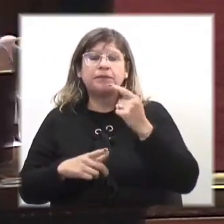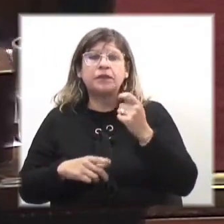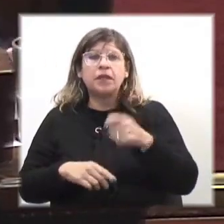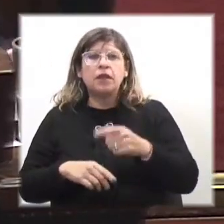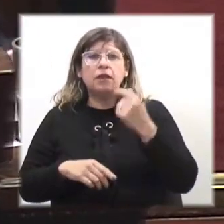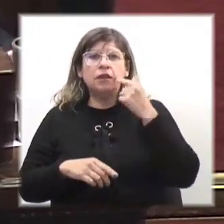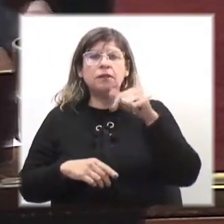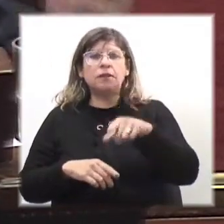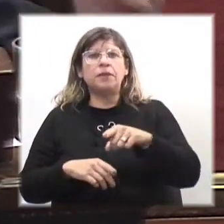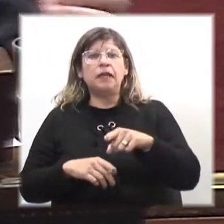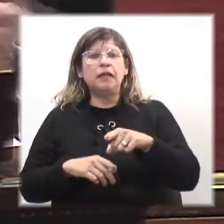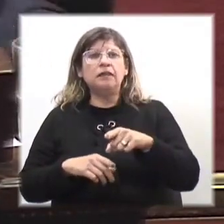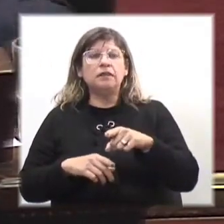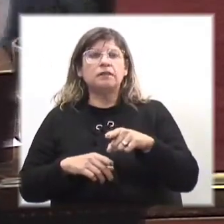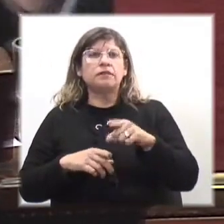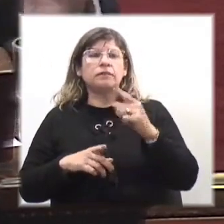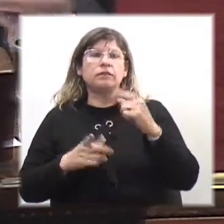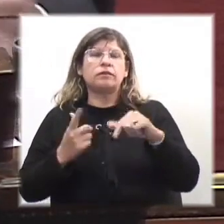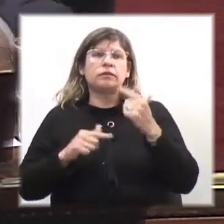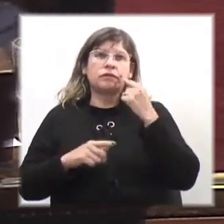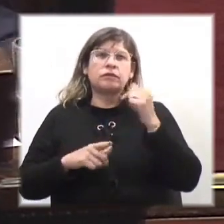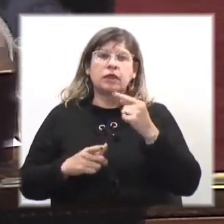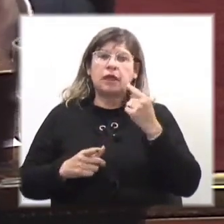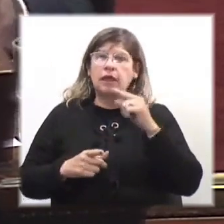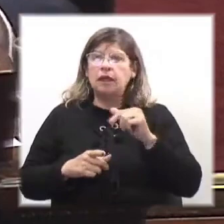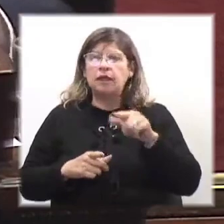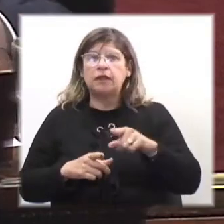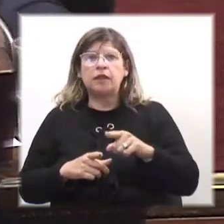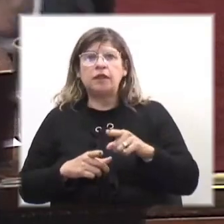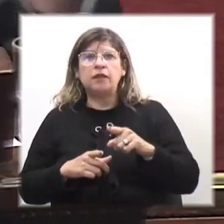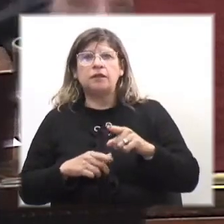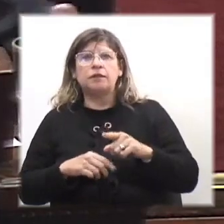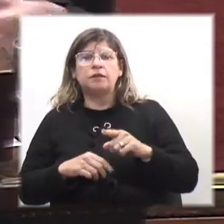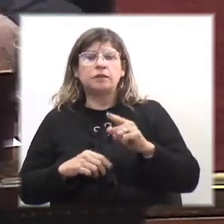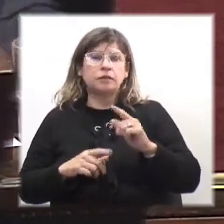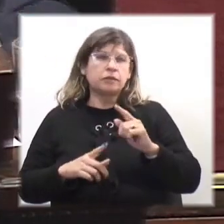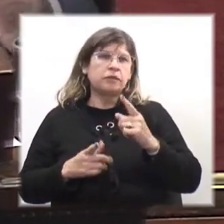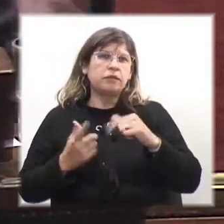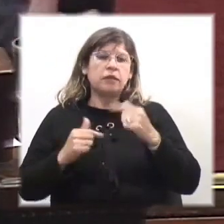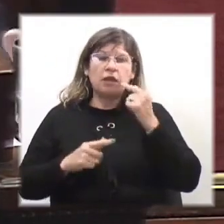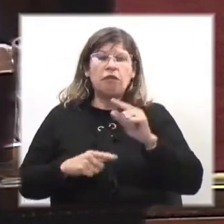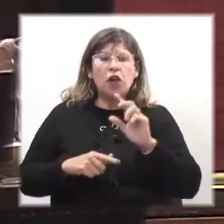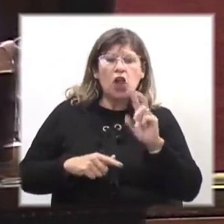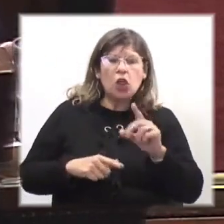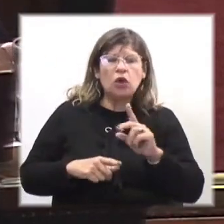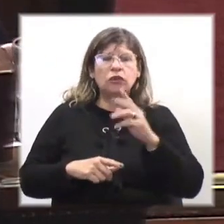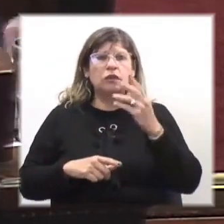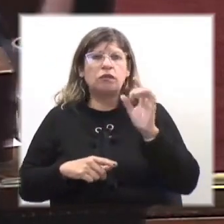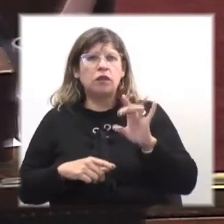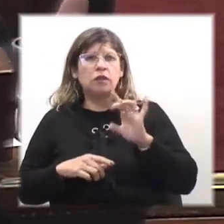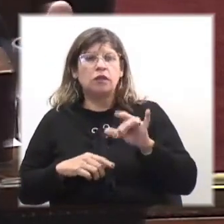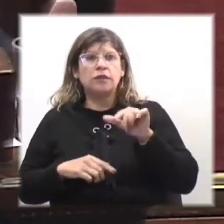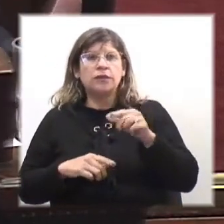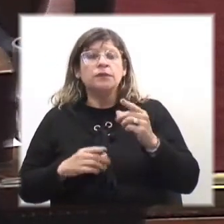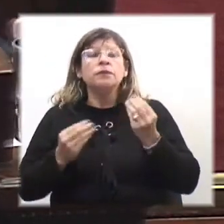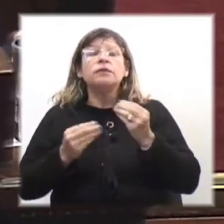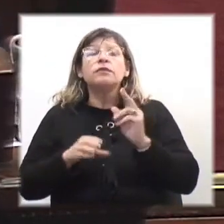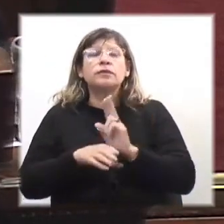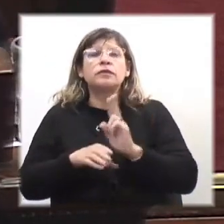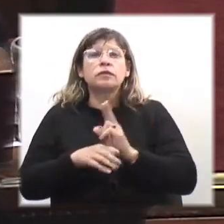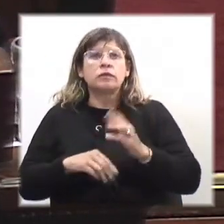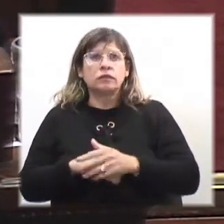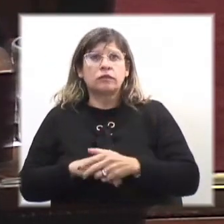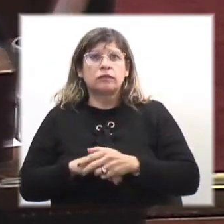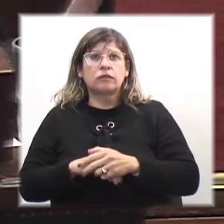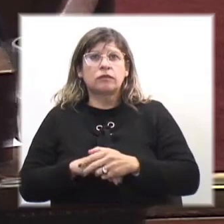eran 15 este mes. Entonces ahí entramos a ver cómo, fueron 10, fueron 12, fueron 15, cómo se controla eso, cómo